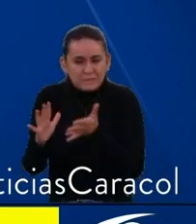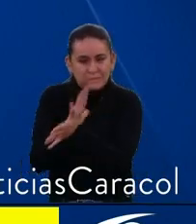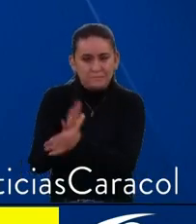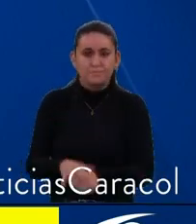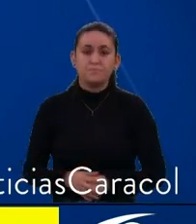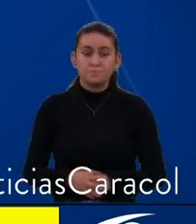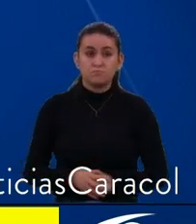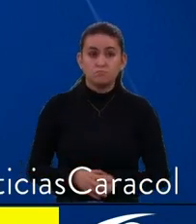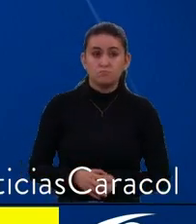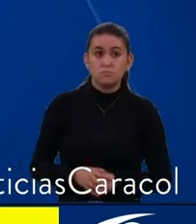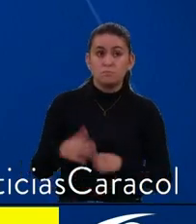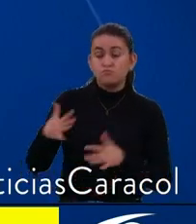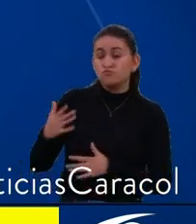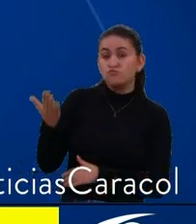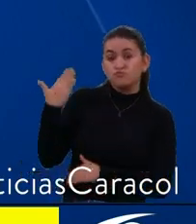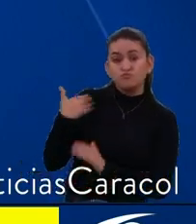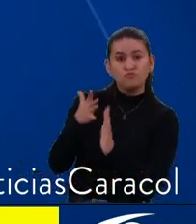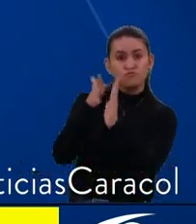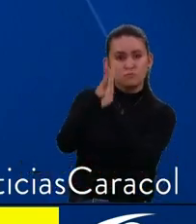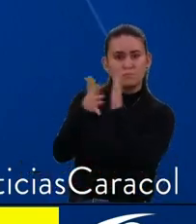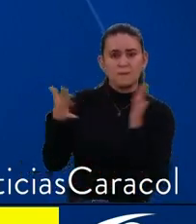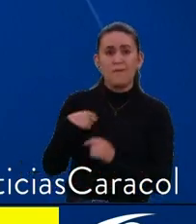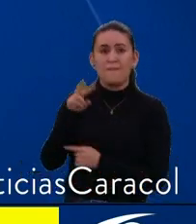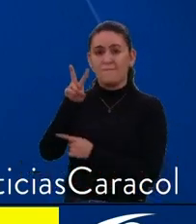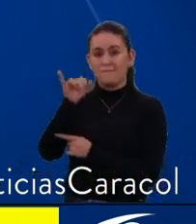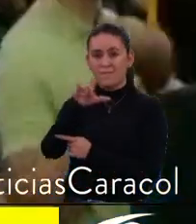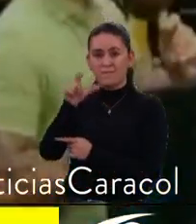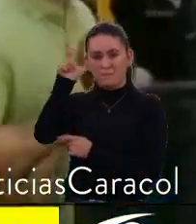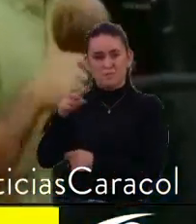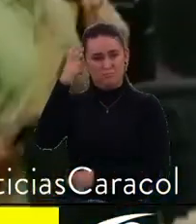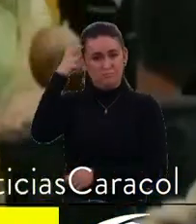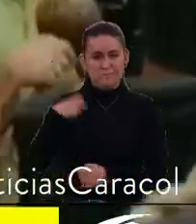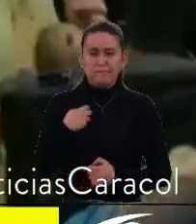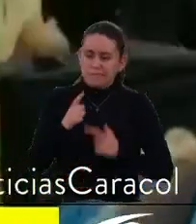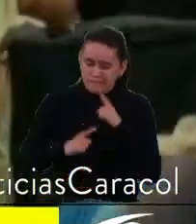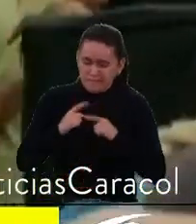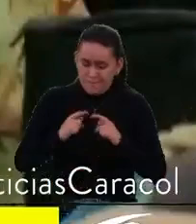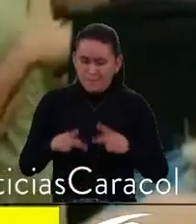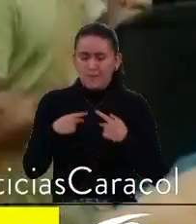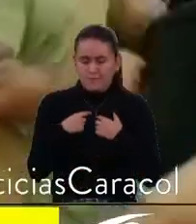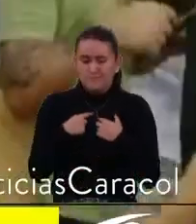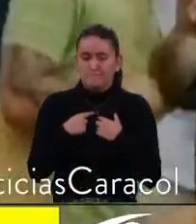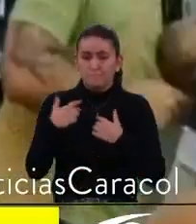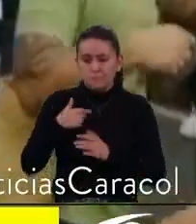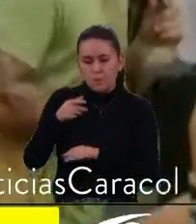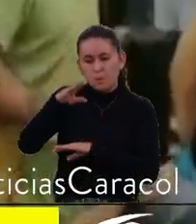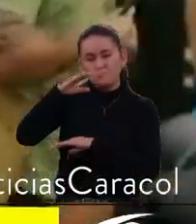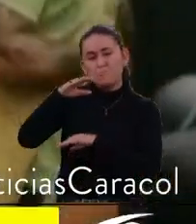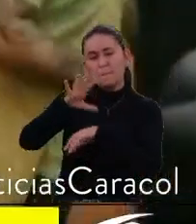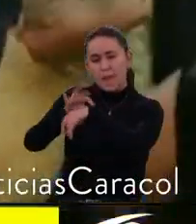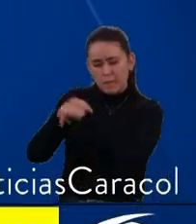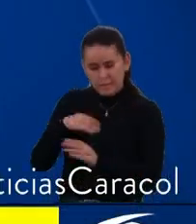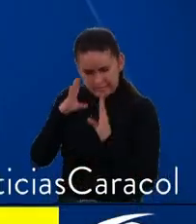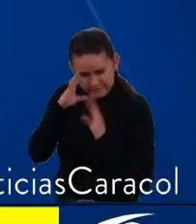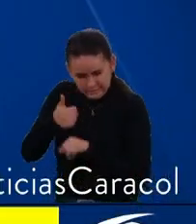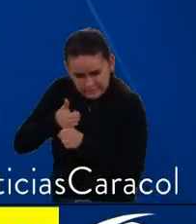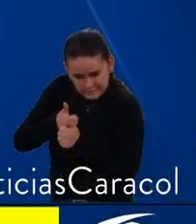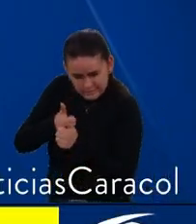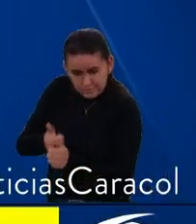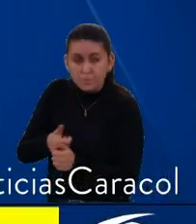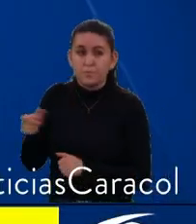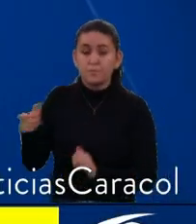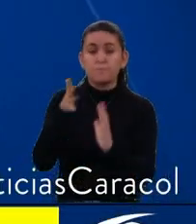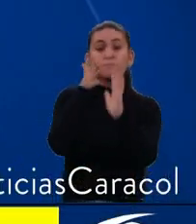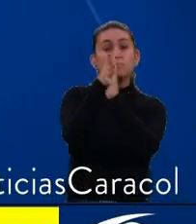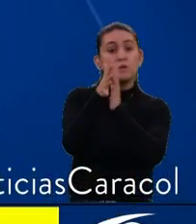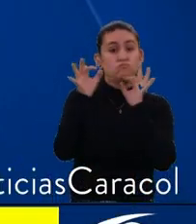Según el más reciente parte médico, Lucas Villa continúa luchando por su vida. Los médicos realizan evaluaciones permanentes a su tratamiento. Él se encuentra